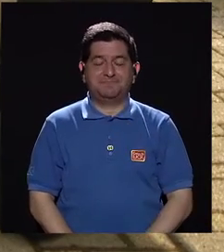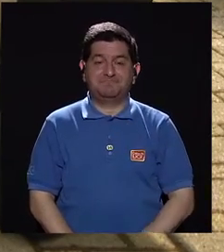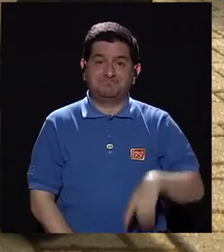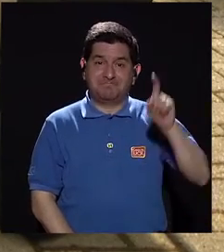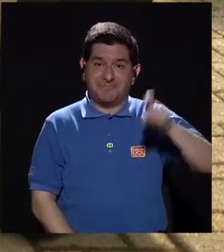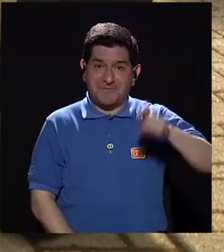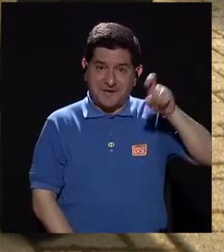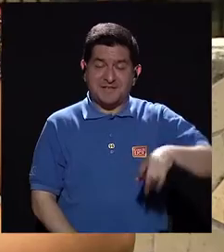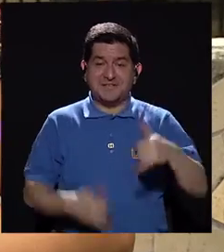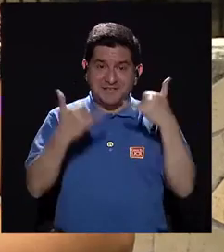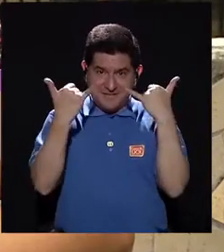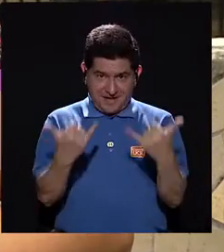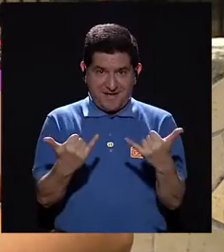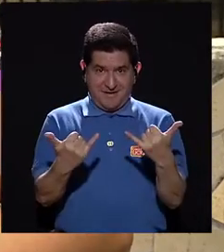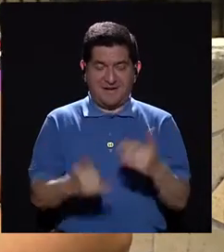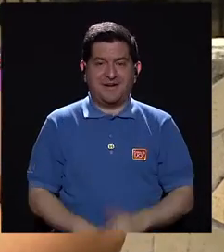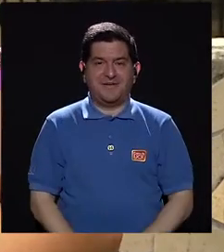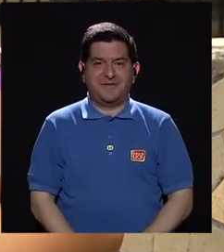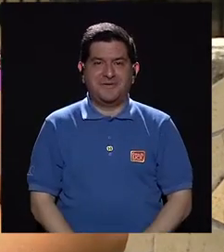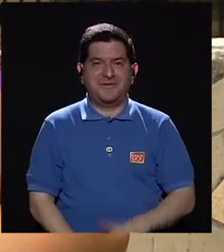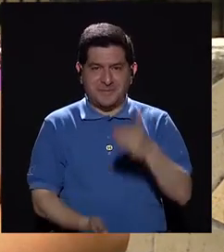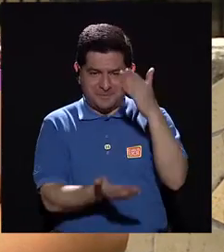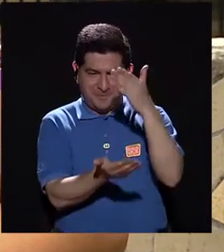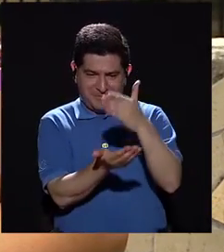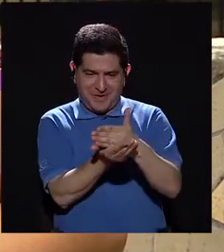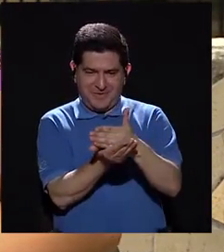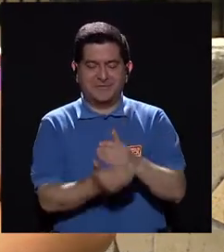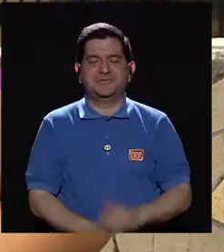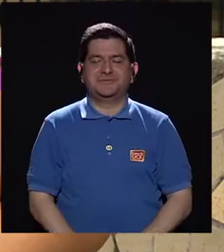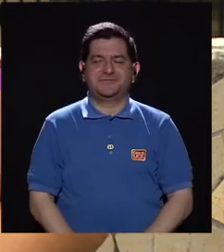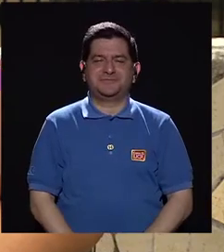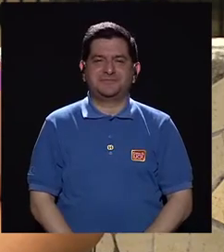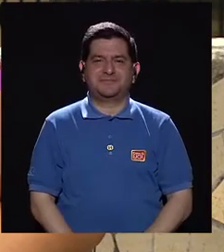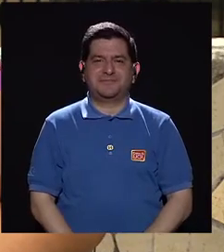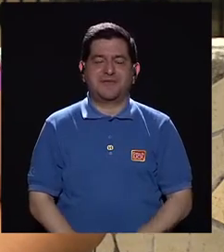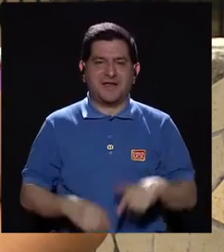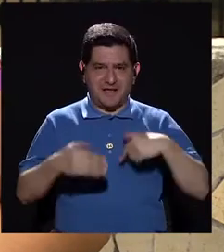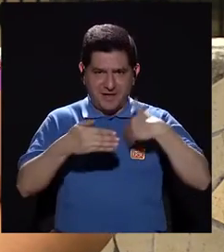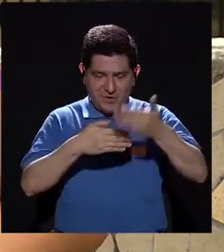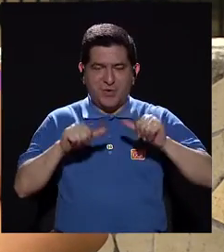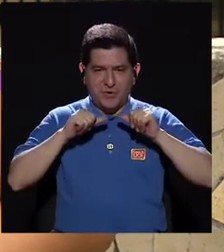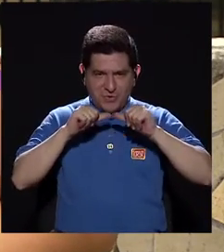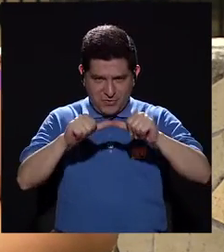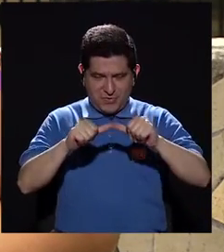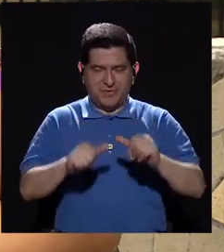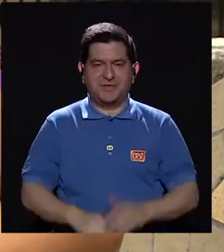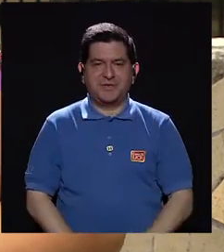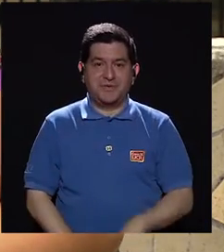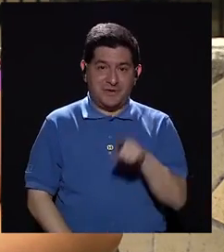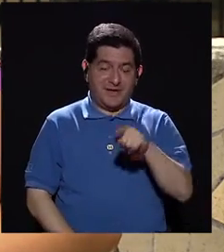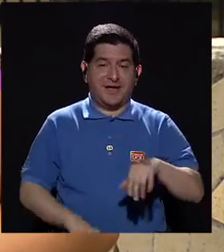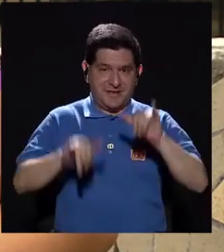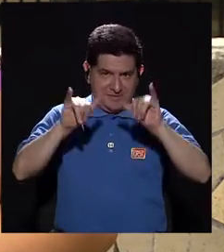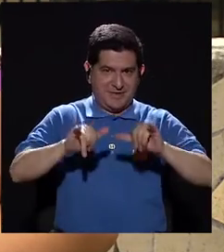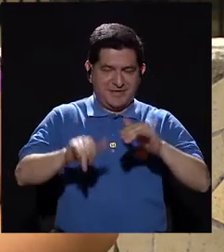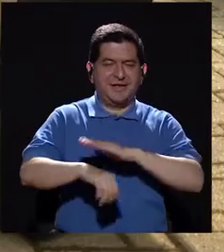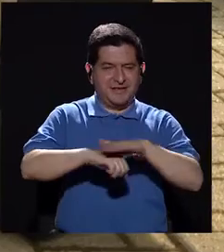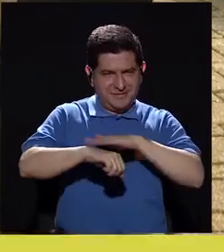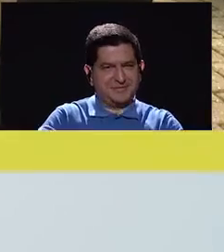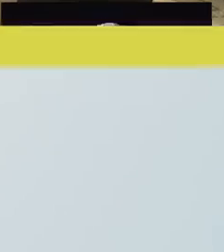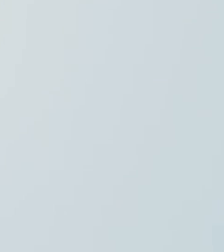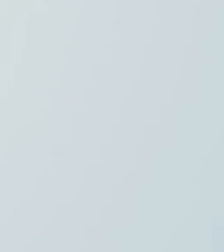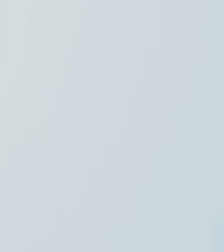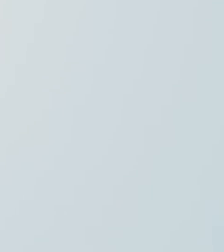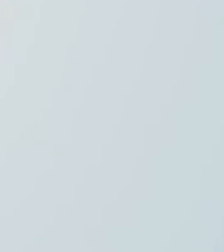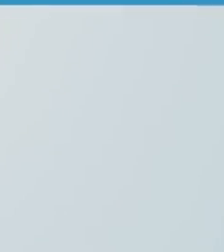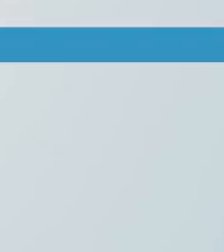Bueno, necesitamos hacer en este momento una pausa, una segunda pausa y ya regresamos. Continúe ahí con nosotros, por favor.